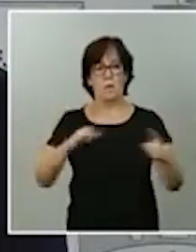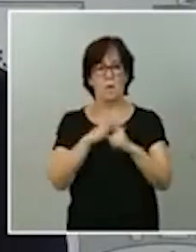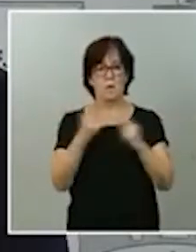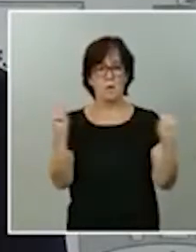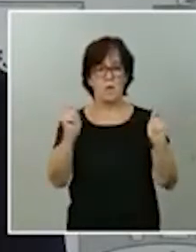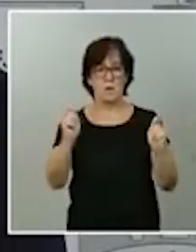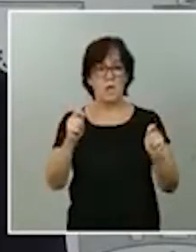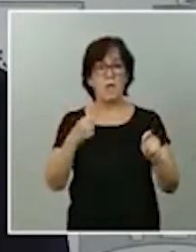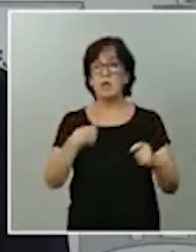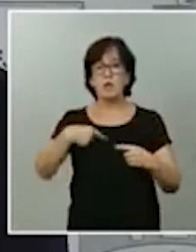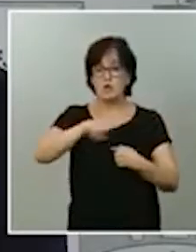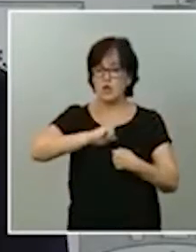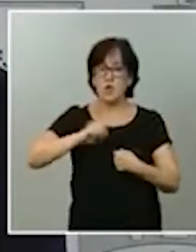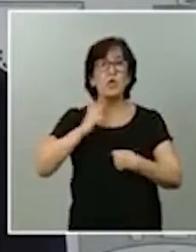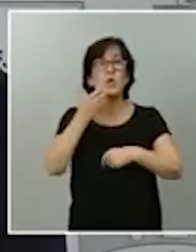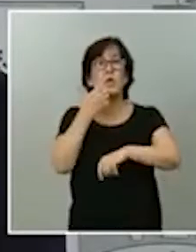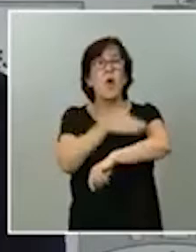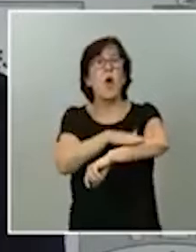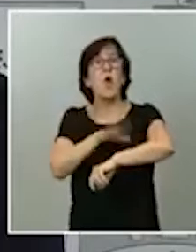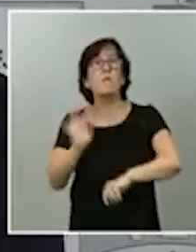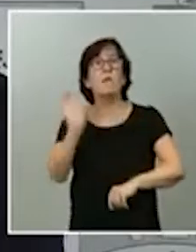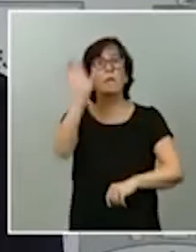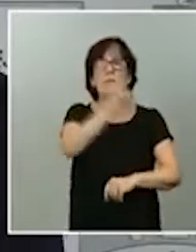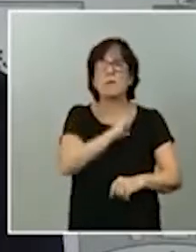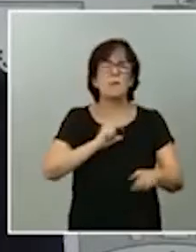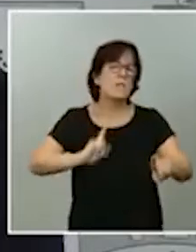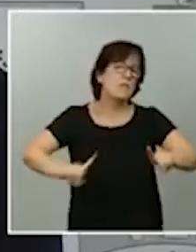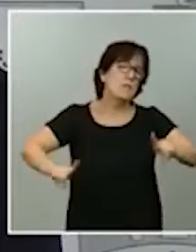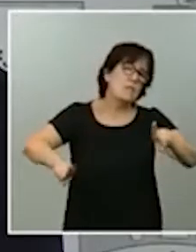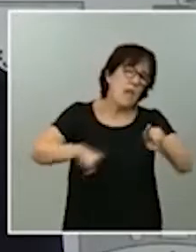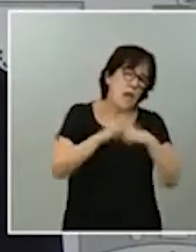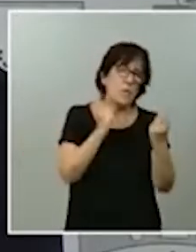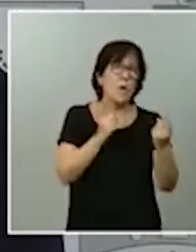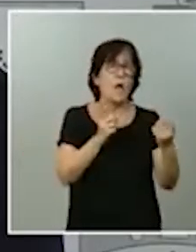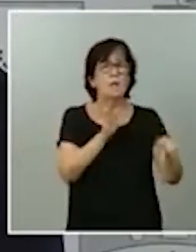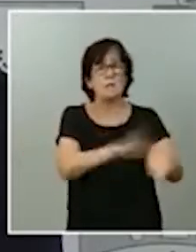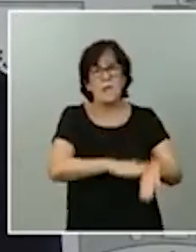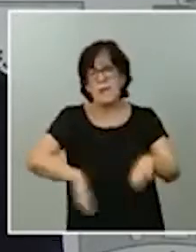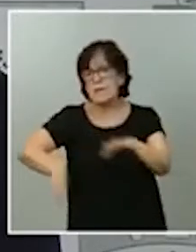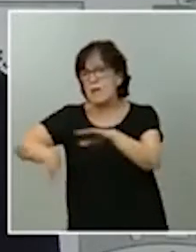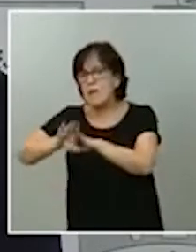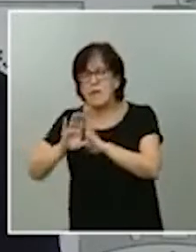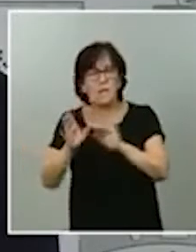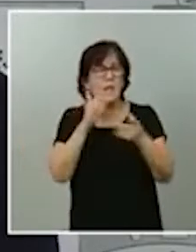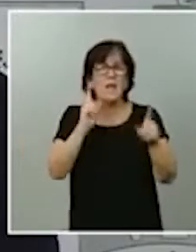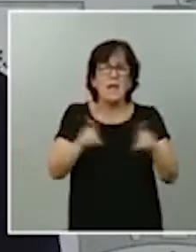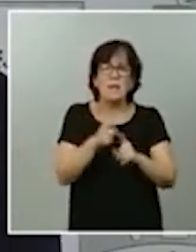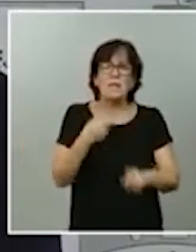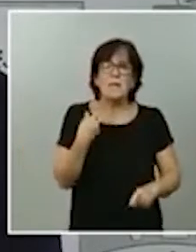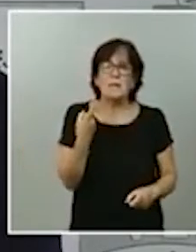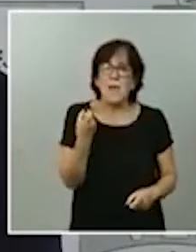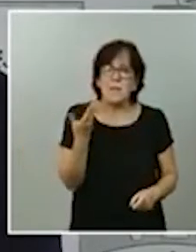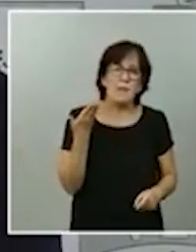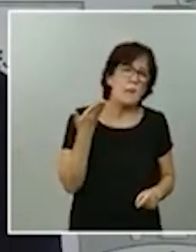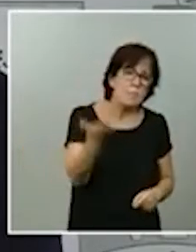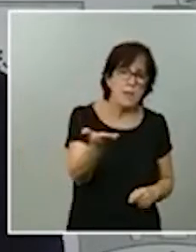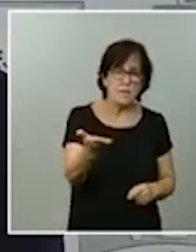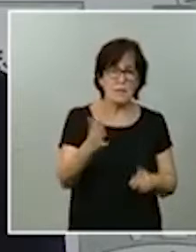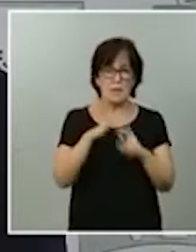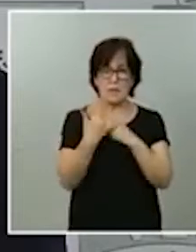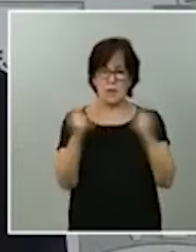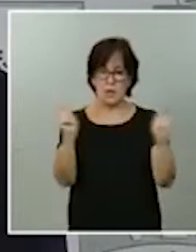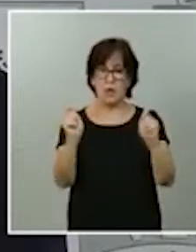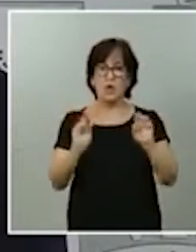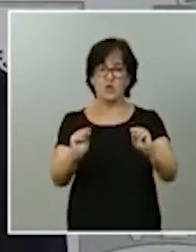que aquel Gobierno autonómico, con independencia del signo político que tenga, que quiera solicitar, que necesite solicitar el estado de alarma en su territorio,